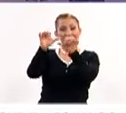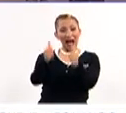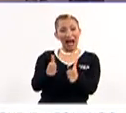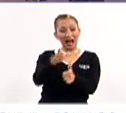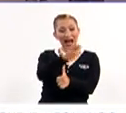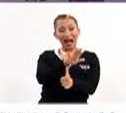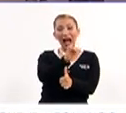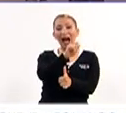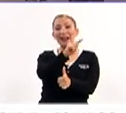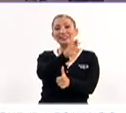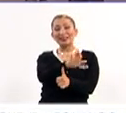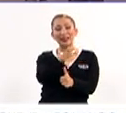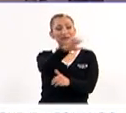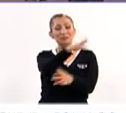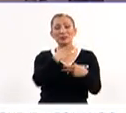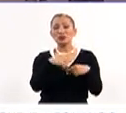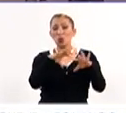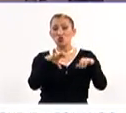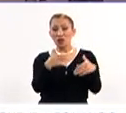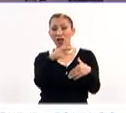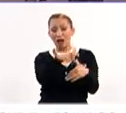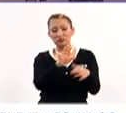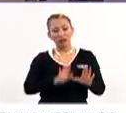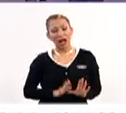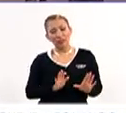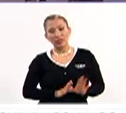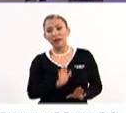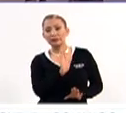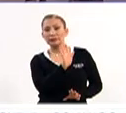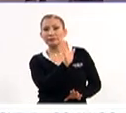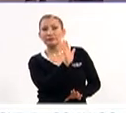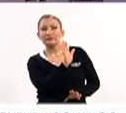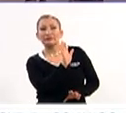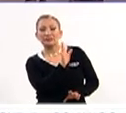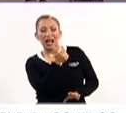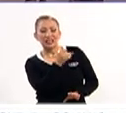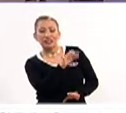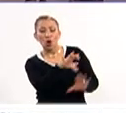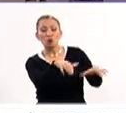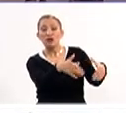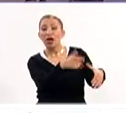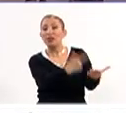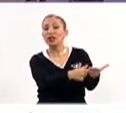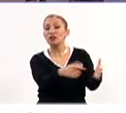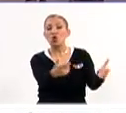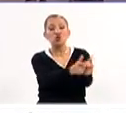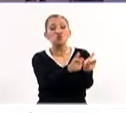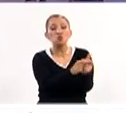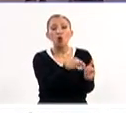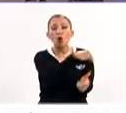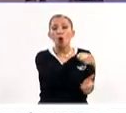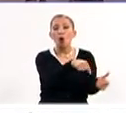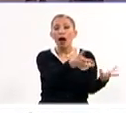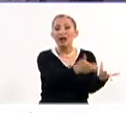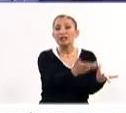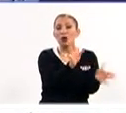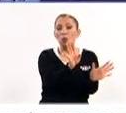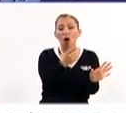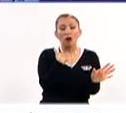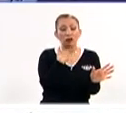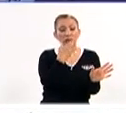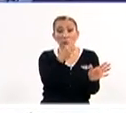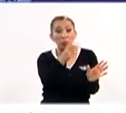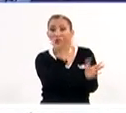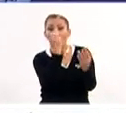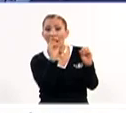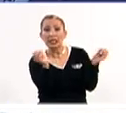popular, es que es un arte, en primeras, normalmente tiene la característica que es en comunidades, es colectivo, es anónimo, es